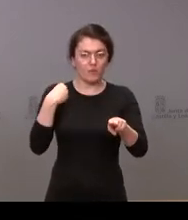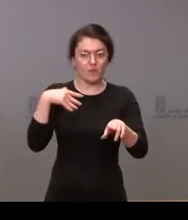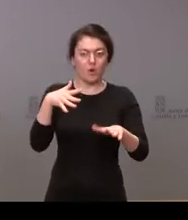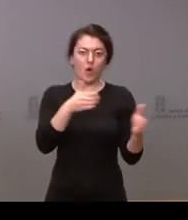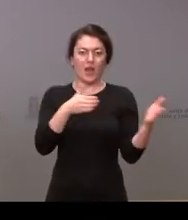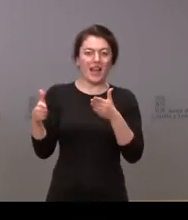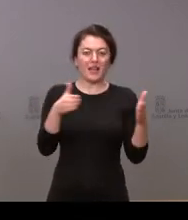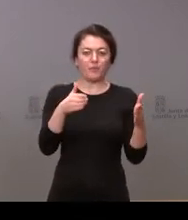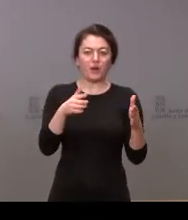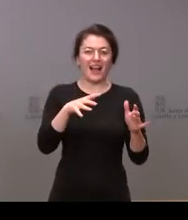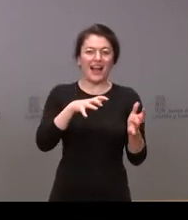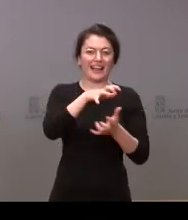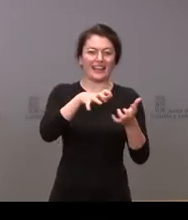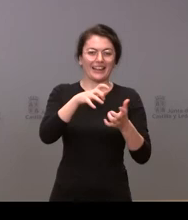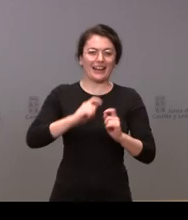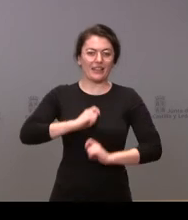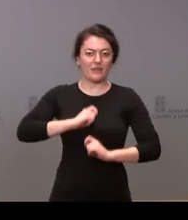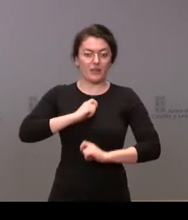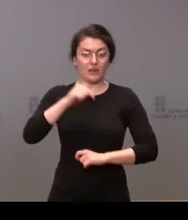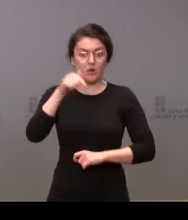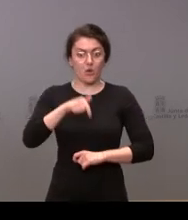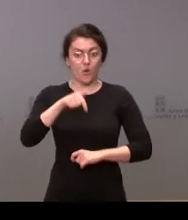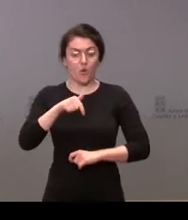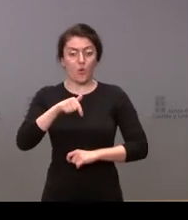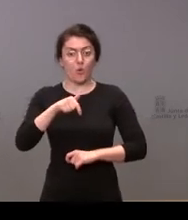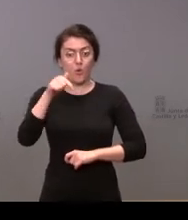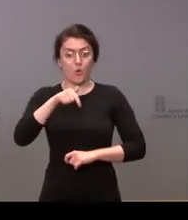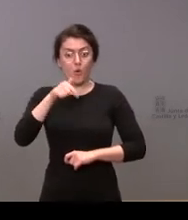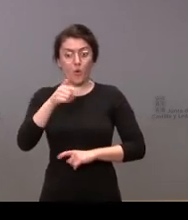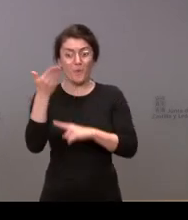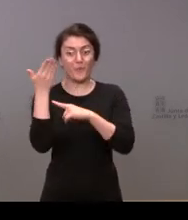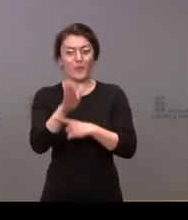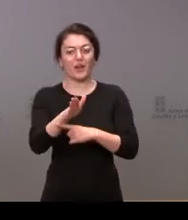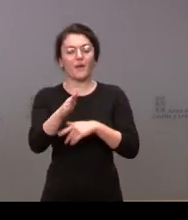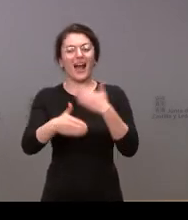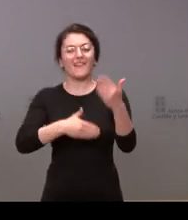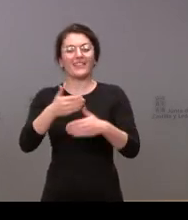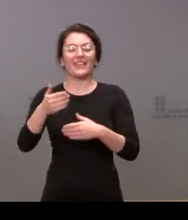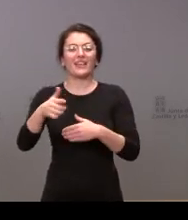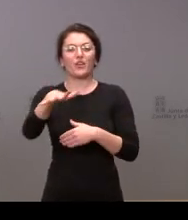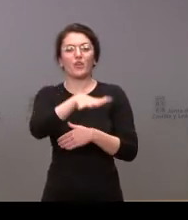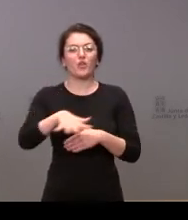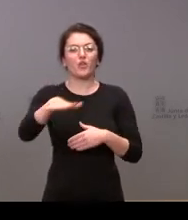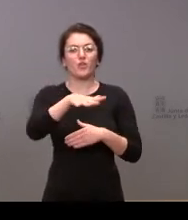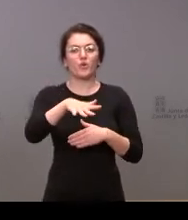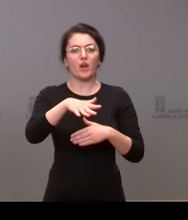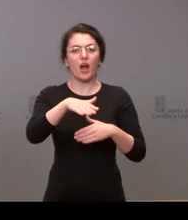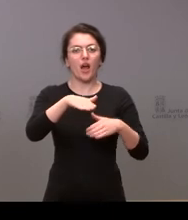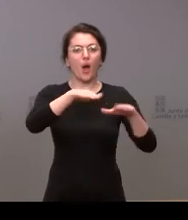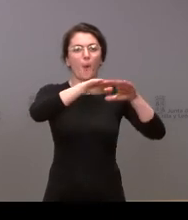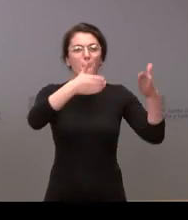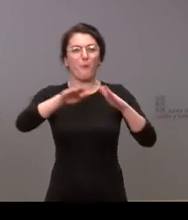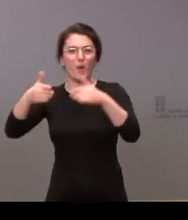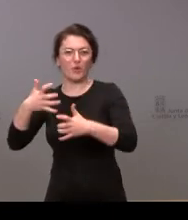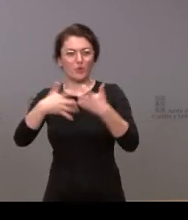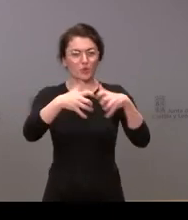avance del proyecto de ampliación del polígono industrial en el que inicialmente se pedía buscar cosas no sé si la